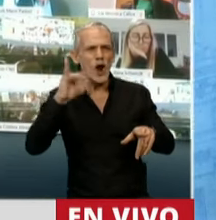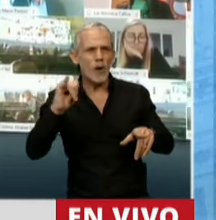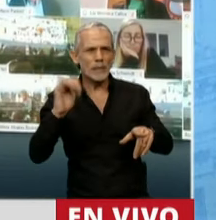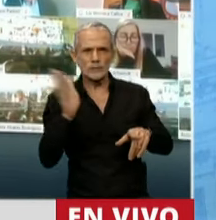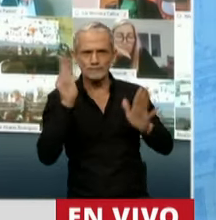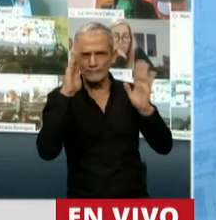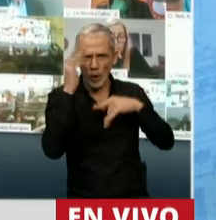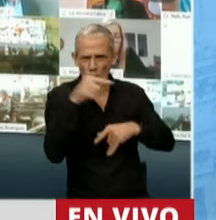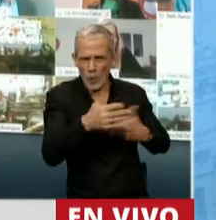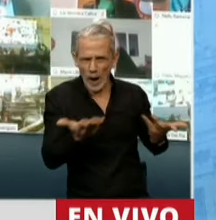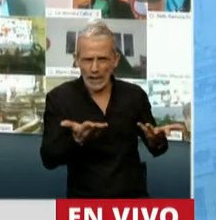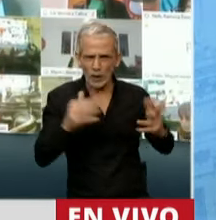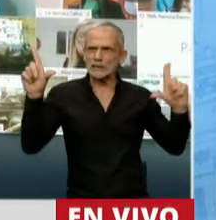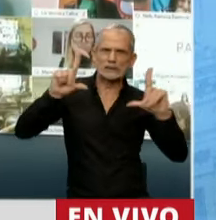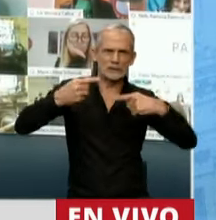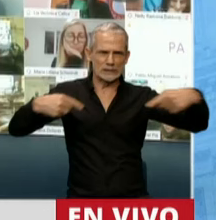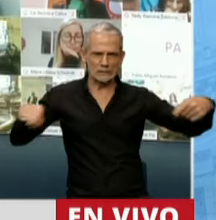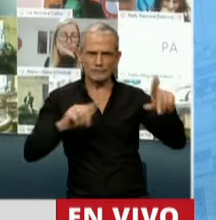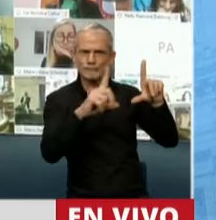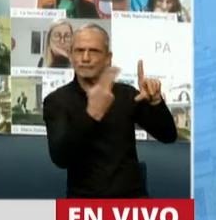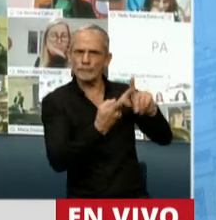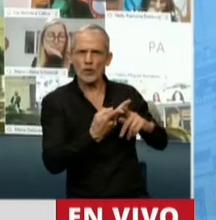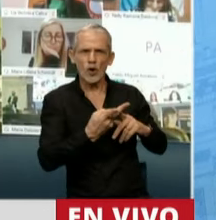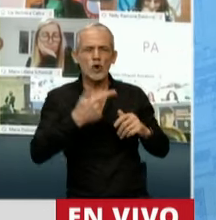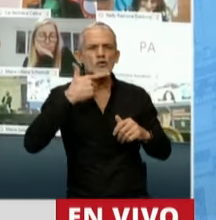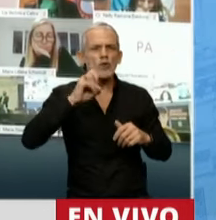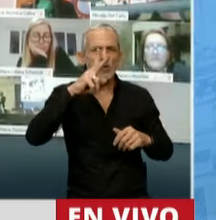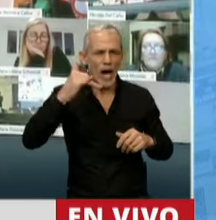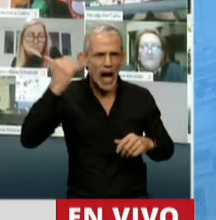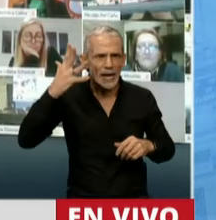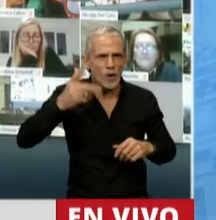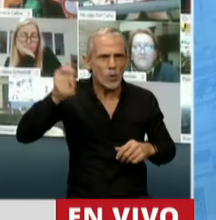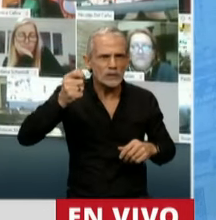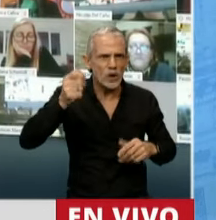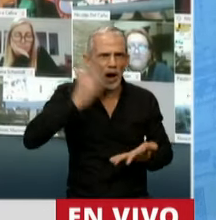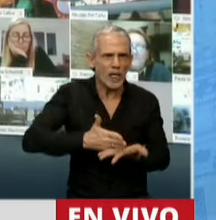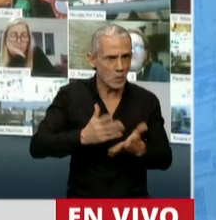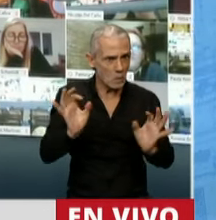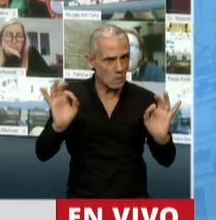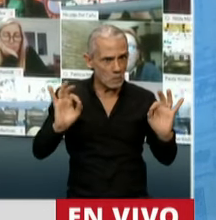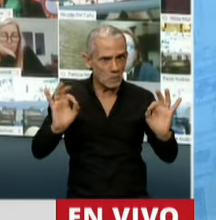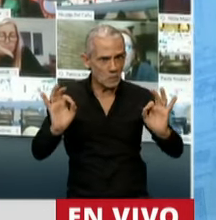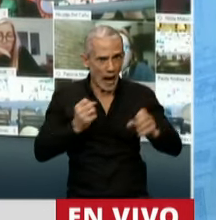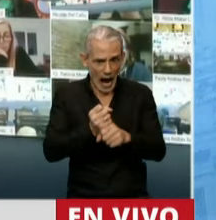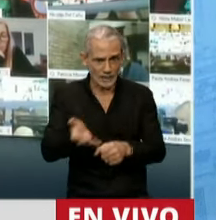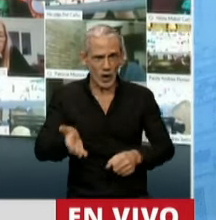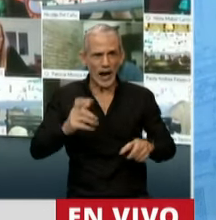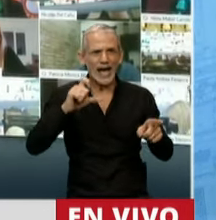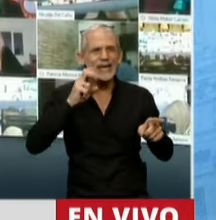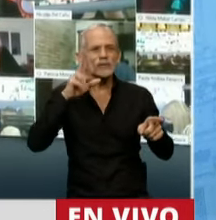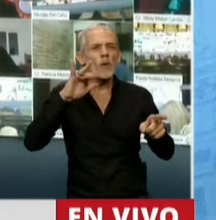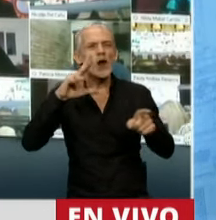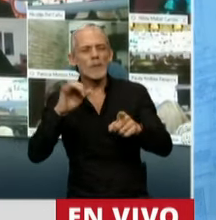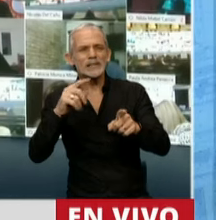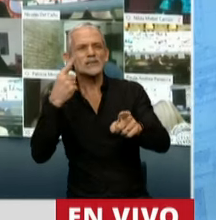Cristóbal López ni Fabián de Sousa han sido condenados en nada. Cristóbal López